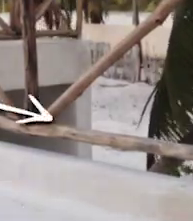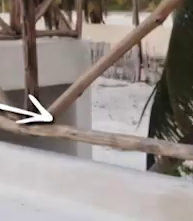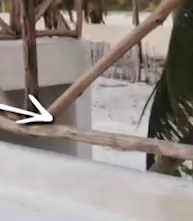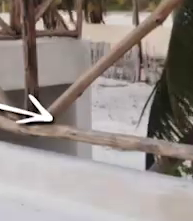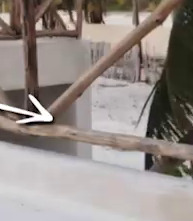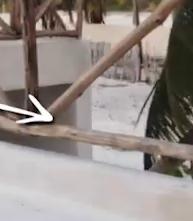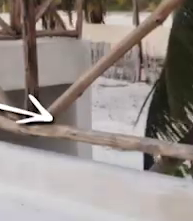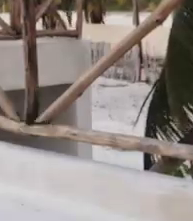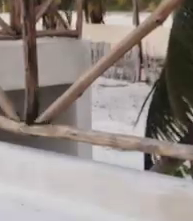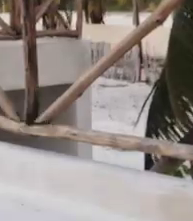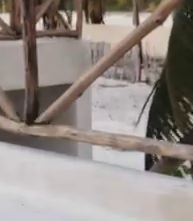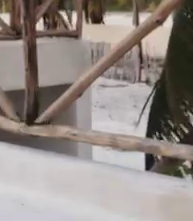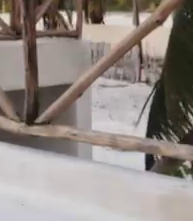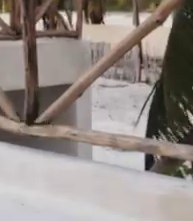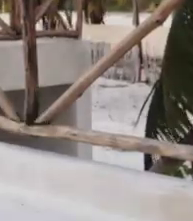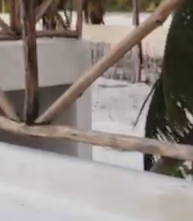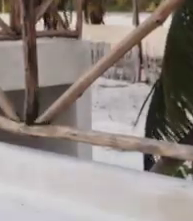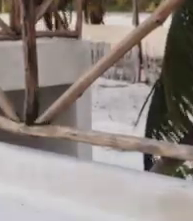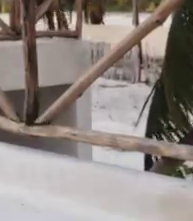Durante 30 segundos.